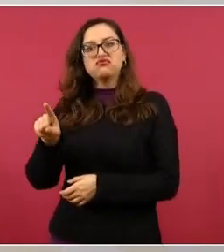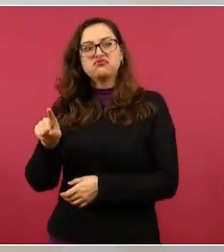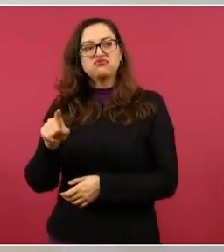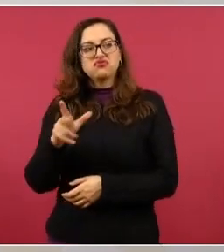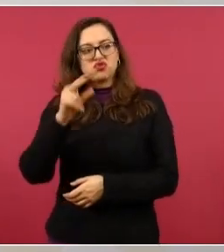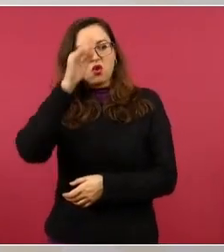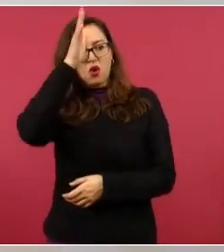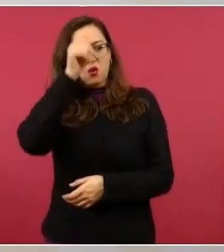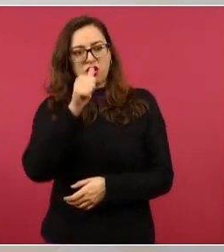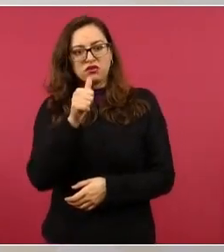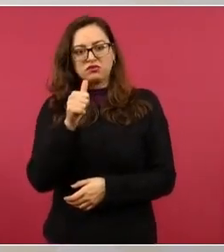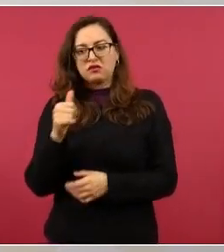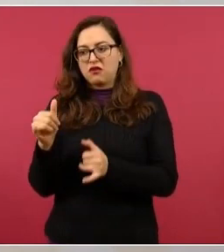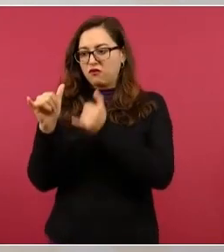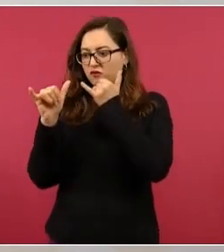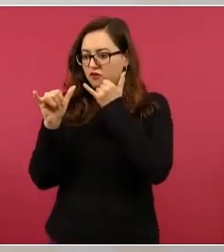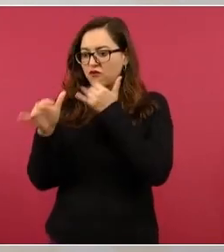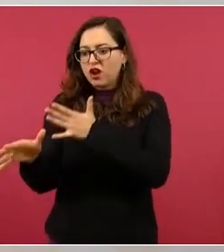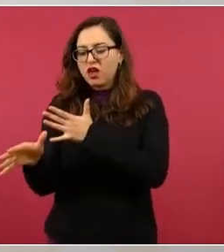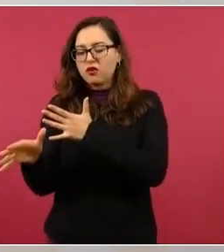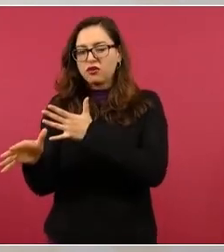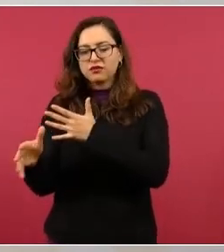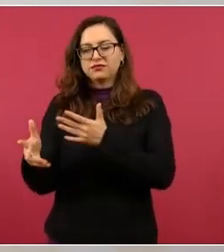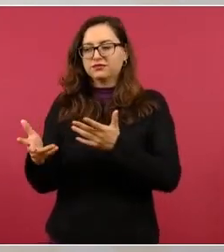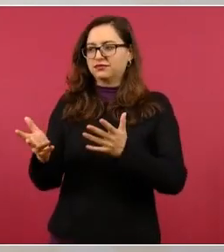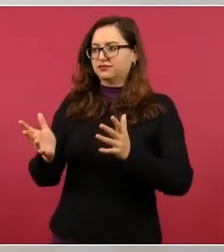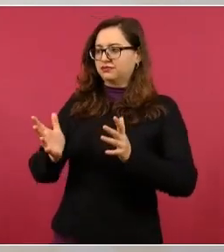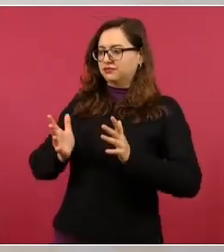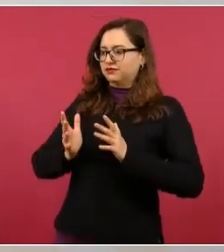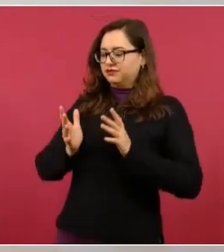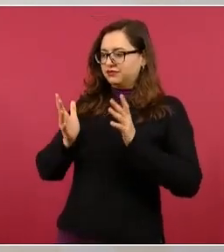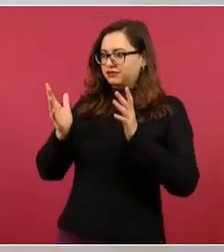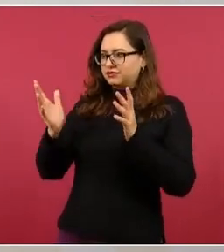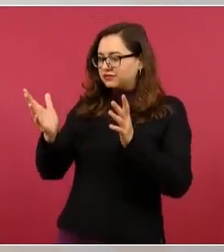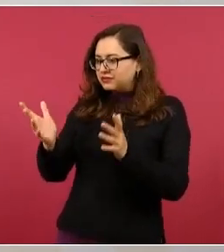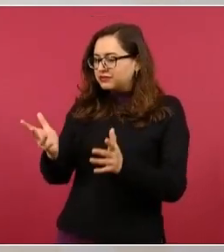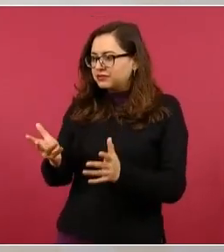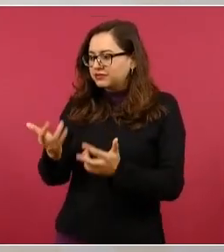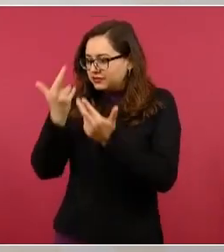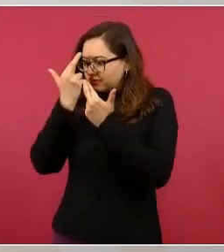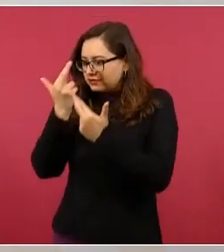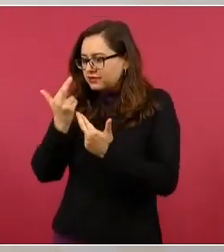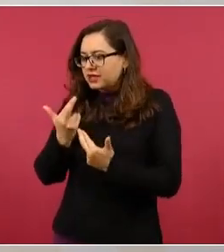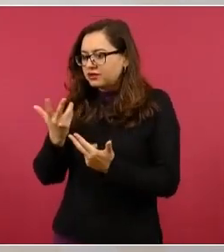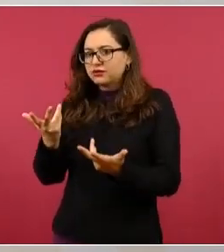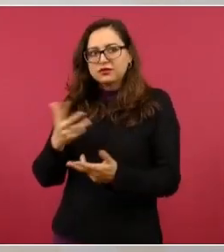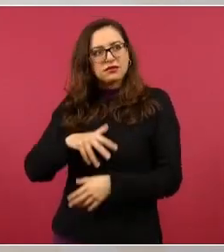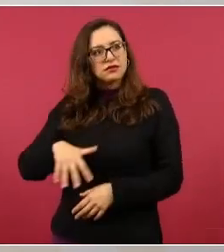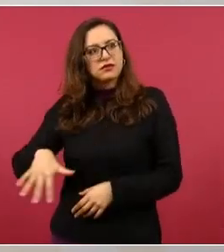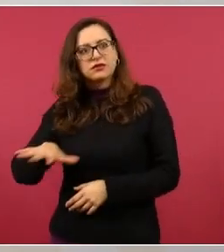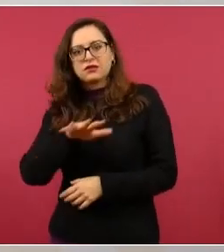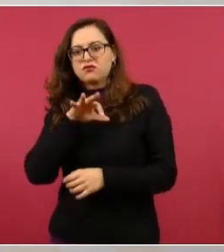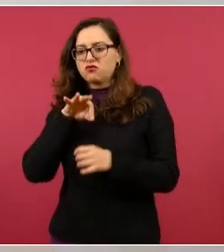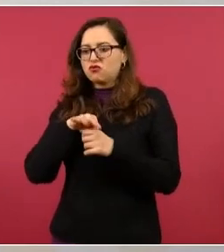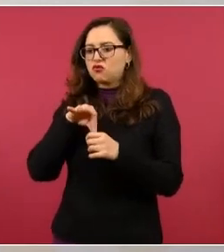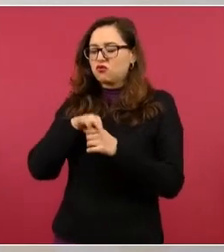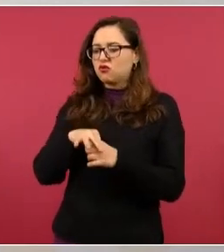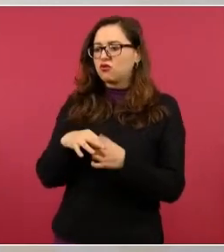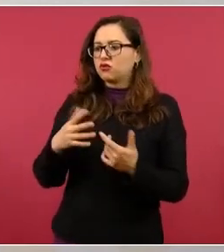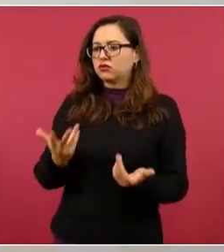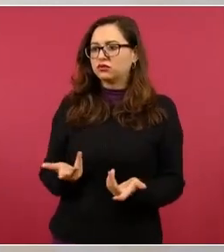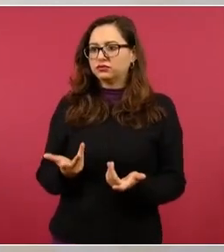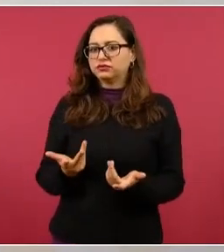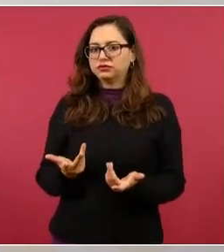se ganó en Cárdenas,